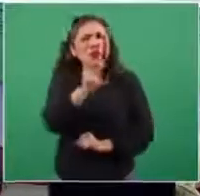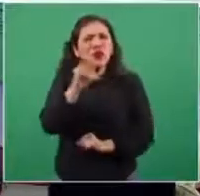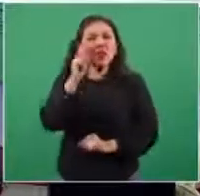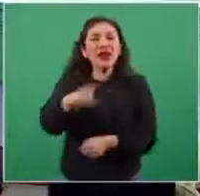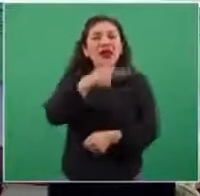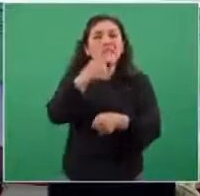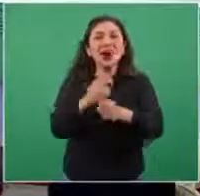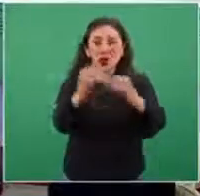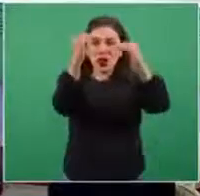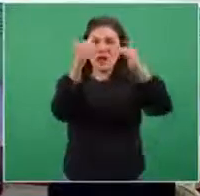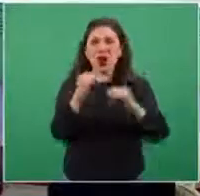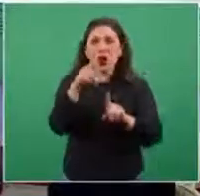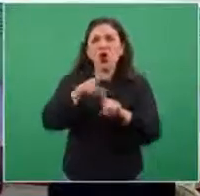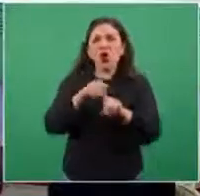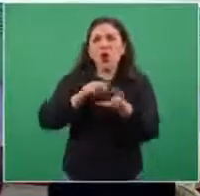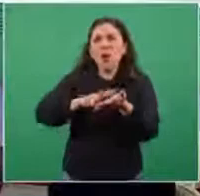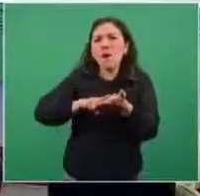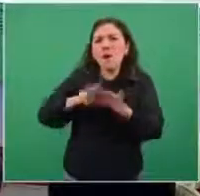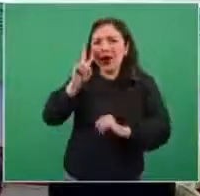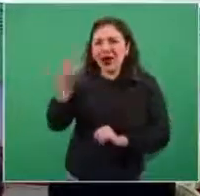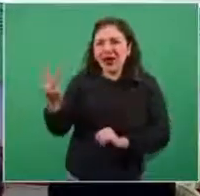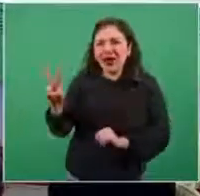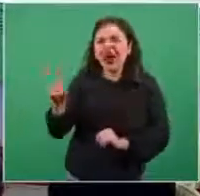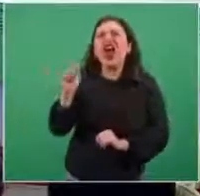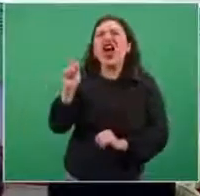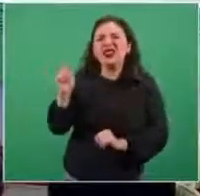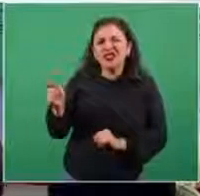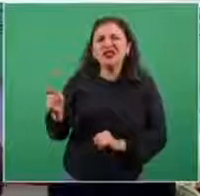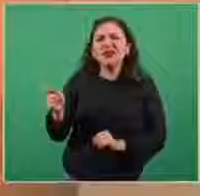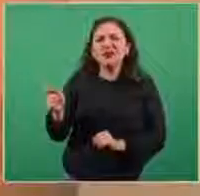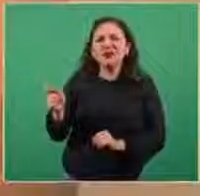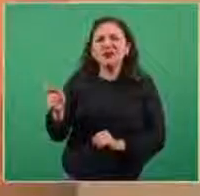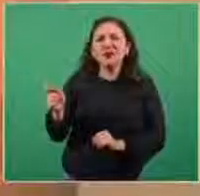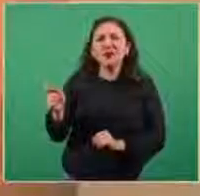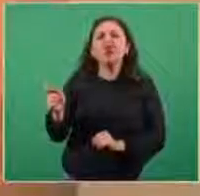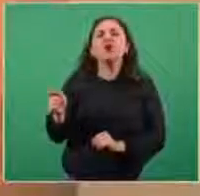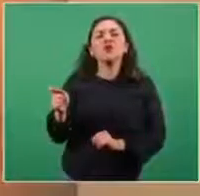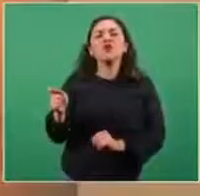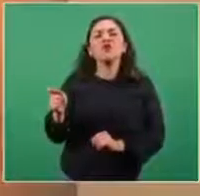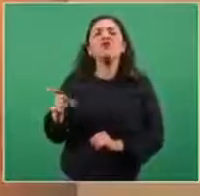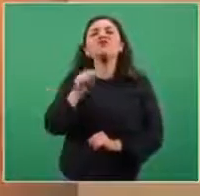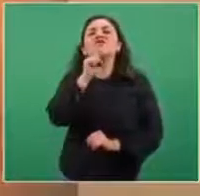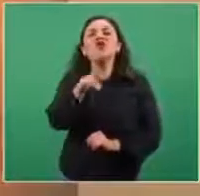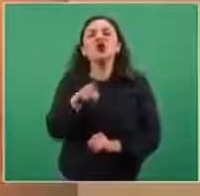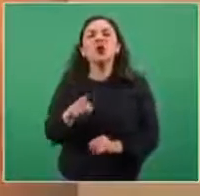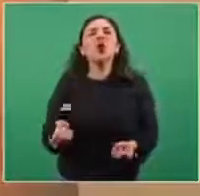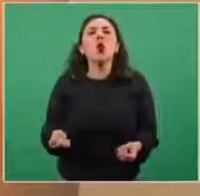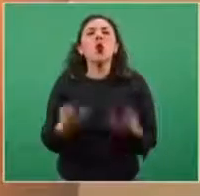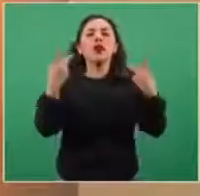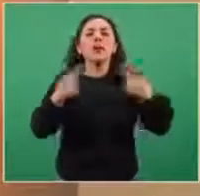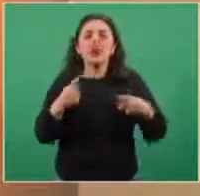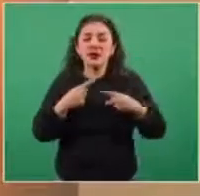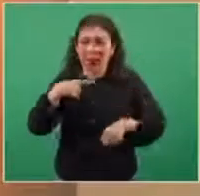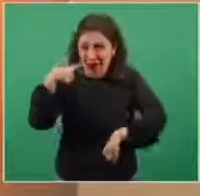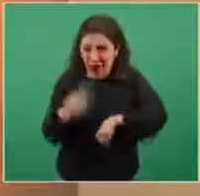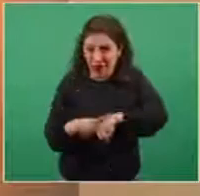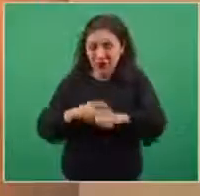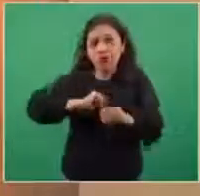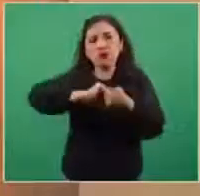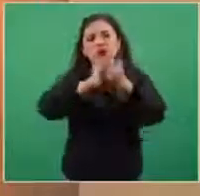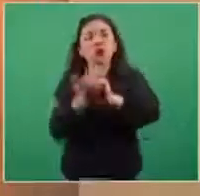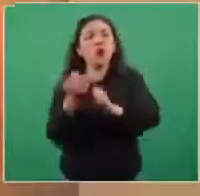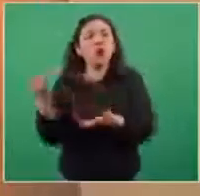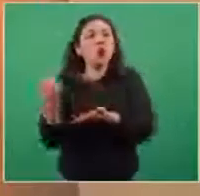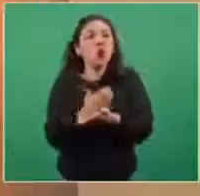segunda gráfica en verde, que es la tasa justamente de casos recuperados. Y como